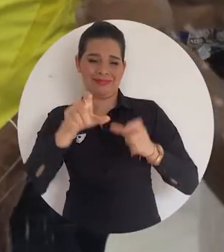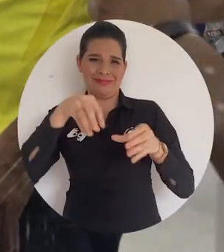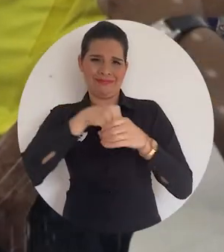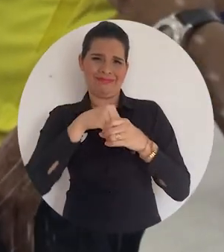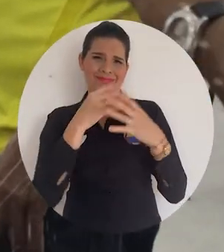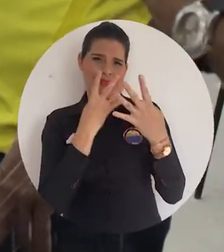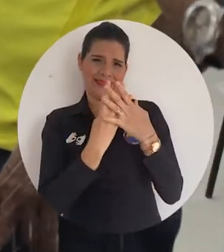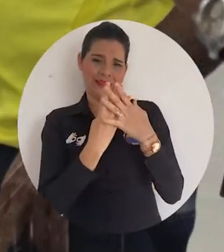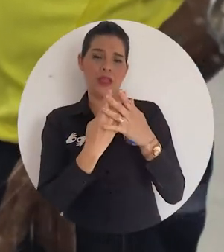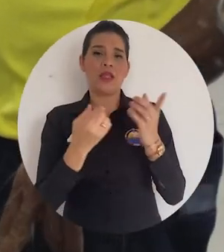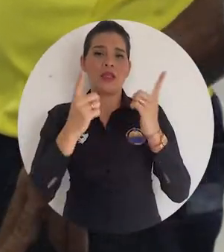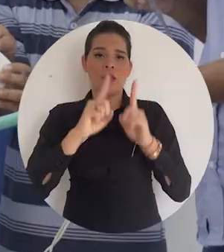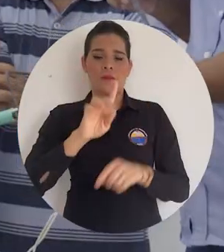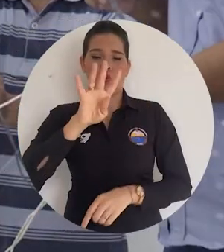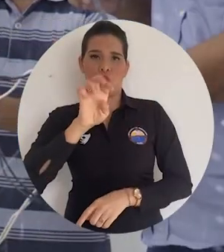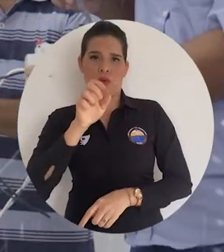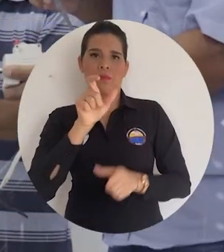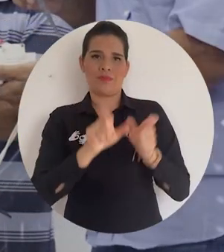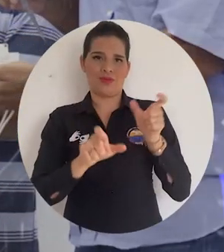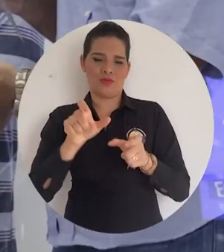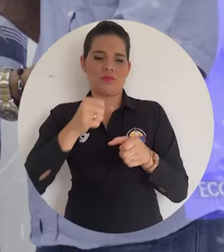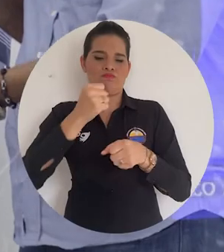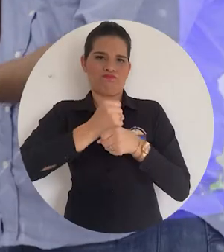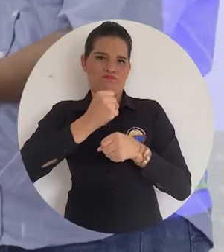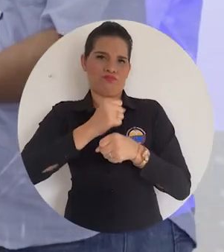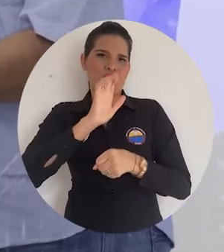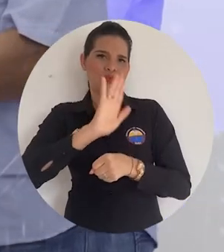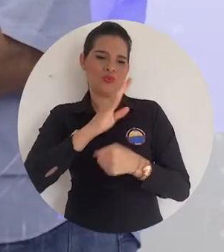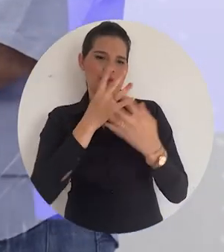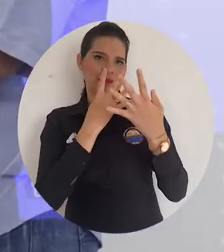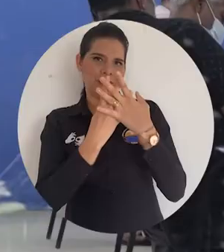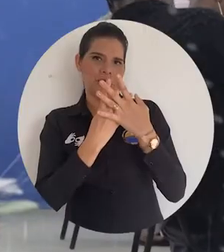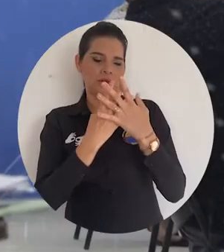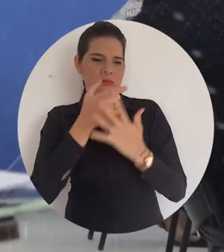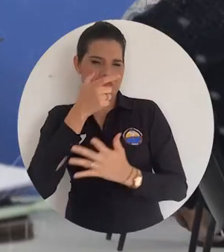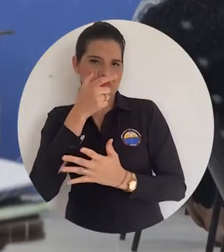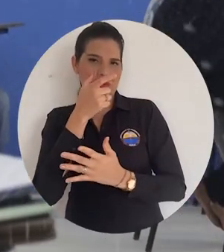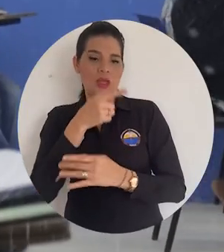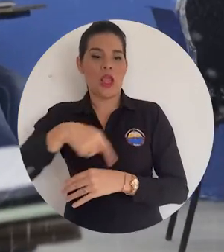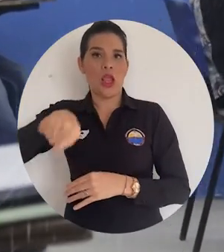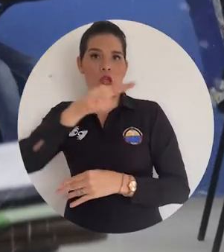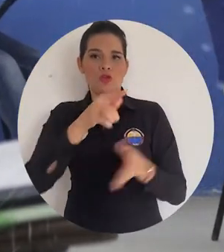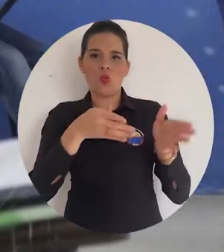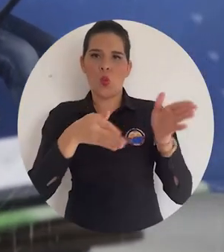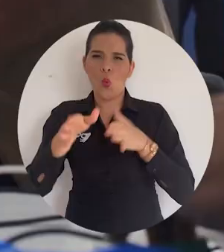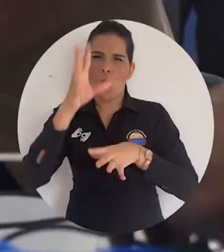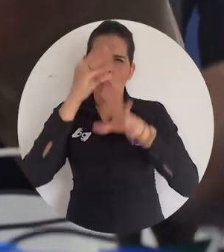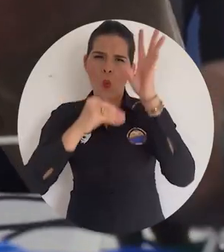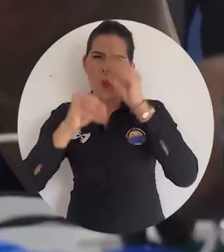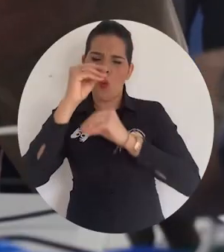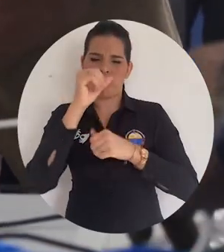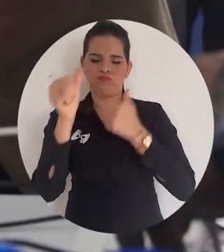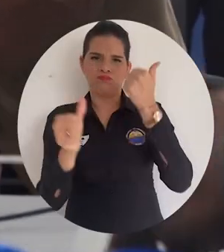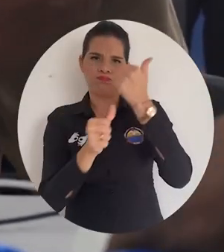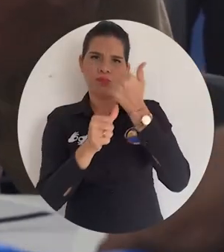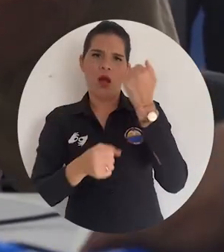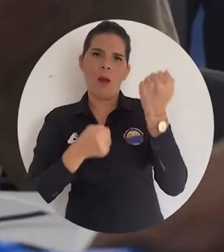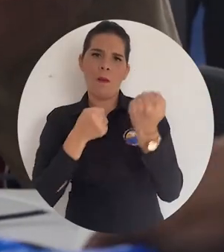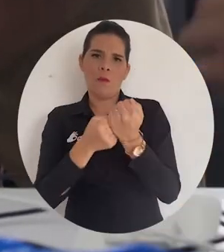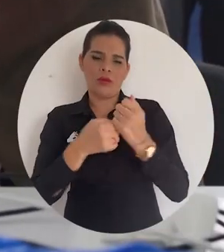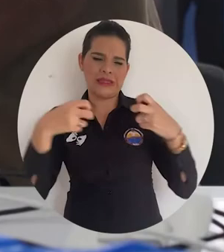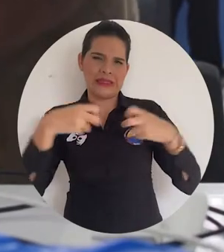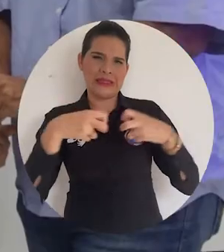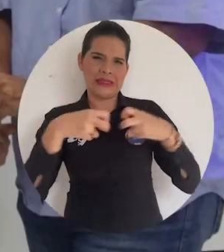nueve funcionarios del Cuerpo de Custodia de la Cárcel de Santa Marta, quienes avanzan en cursos de formación básica como ayudante en electricidad